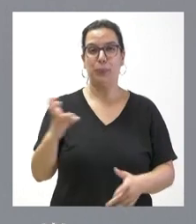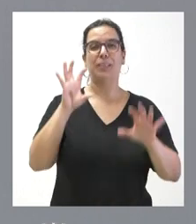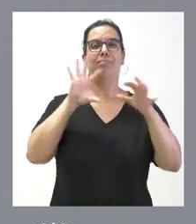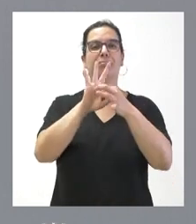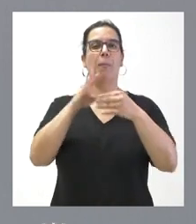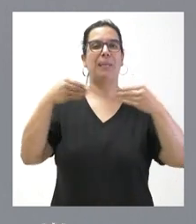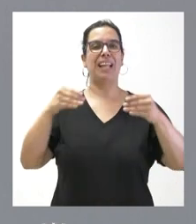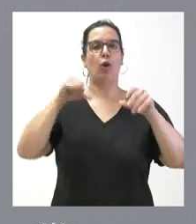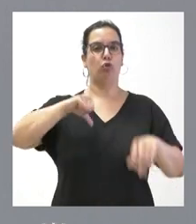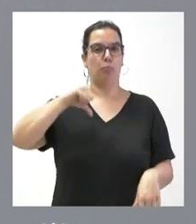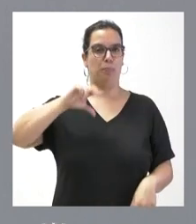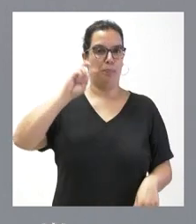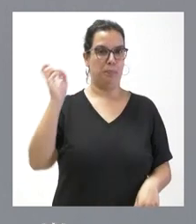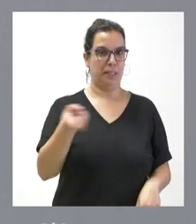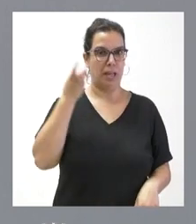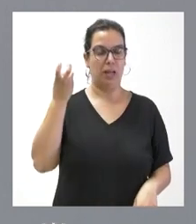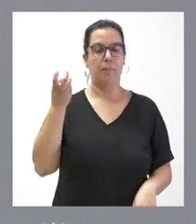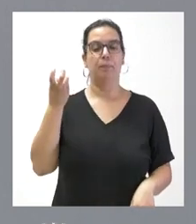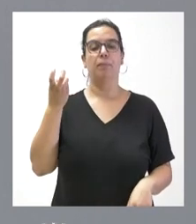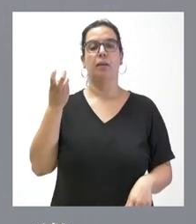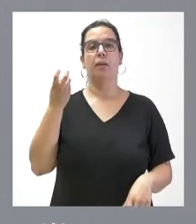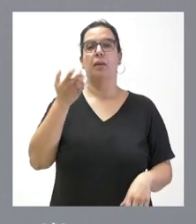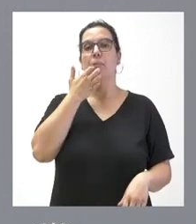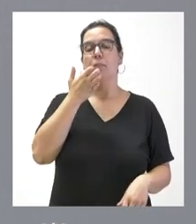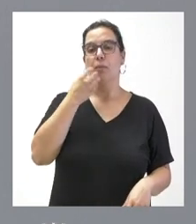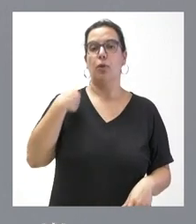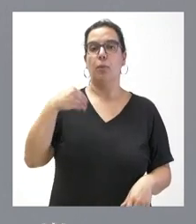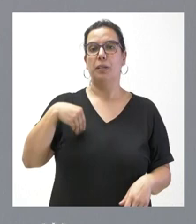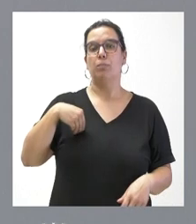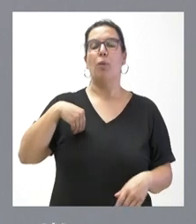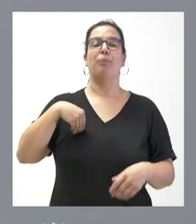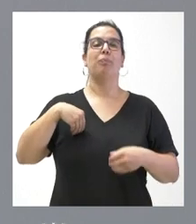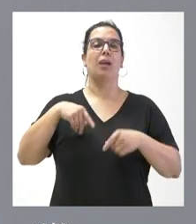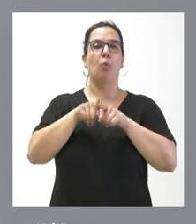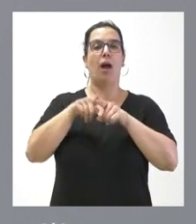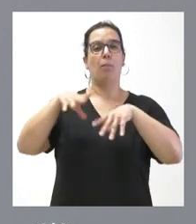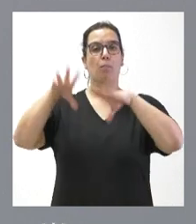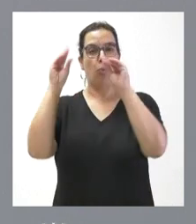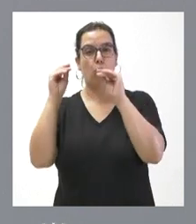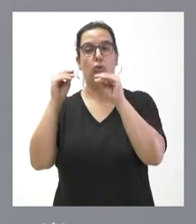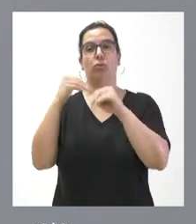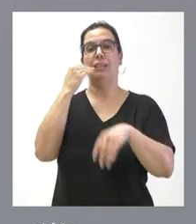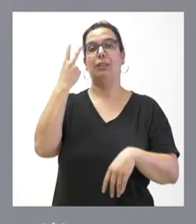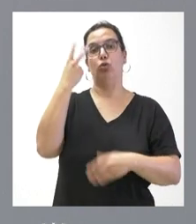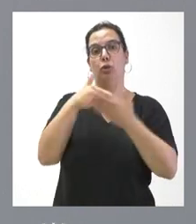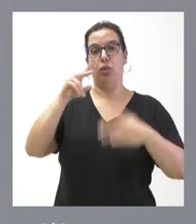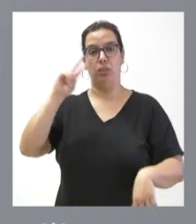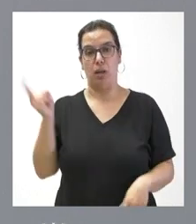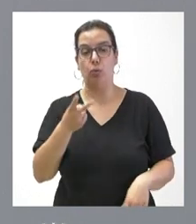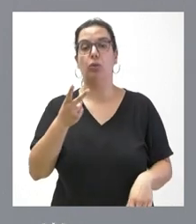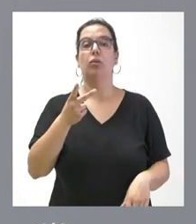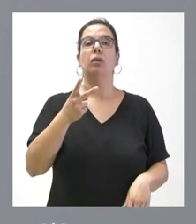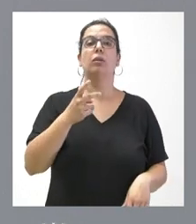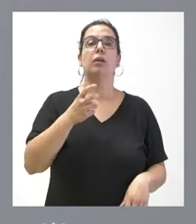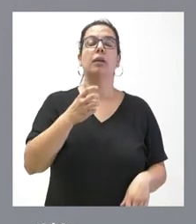para endoprótesis vasculares y digestivas en Burgos, casi 2 millones de euros y para 18